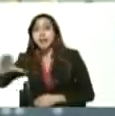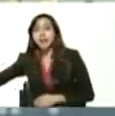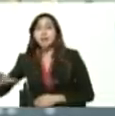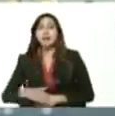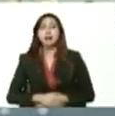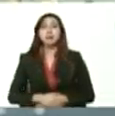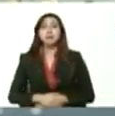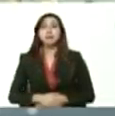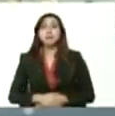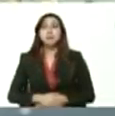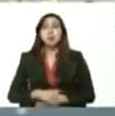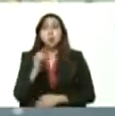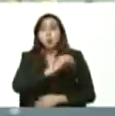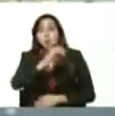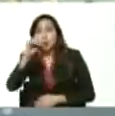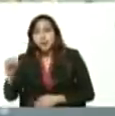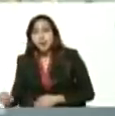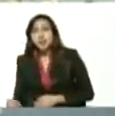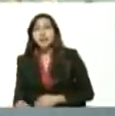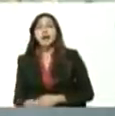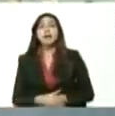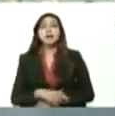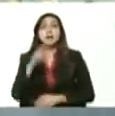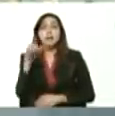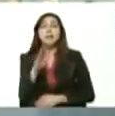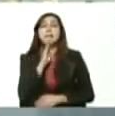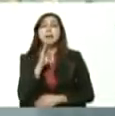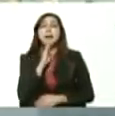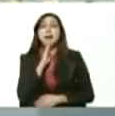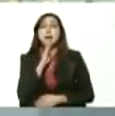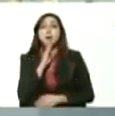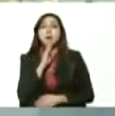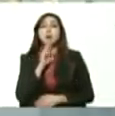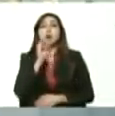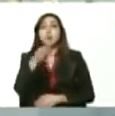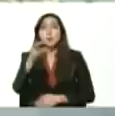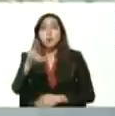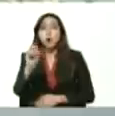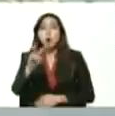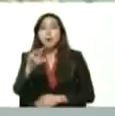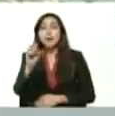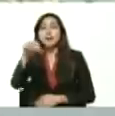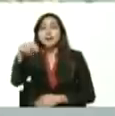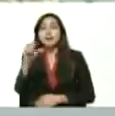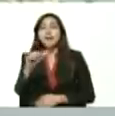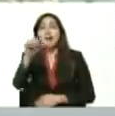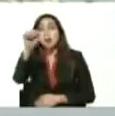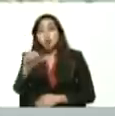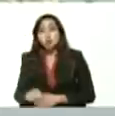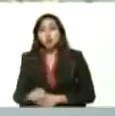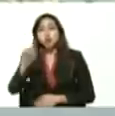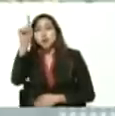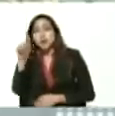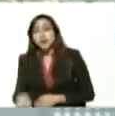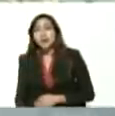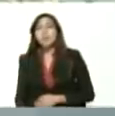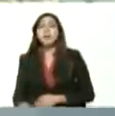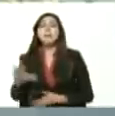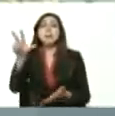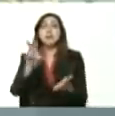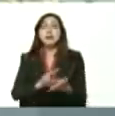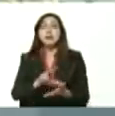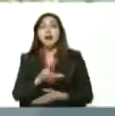Banco Occidental de Descuento, Banco Provincial, Banco del Sur y Banco Bicentenario del Pueblo.